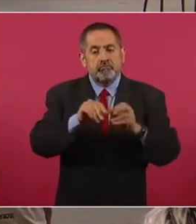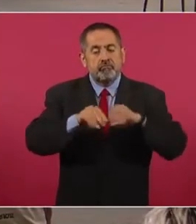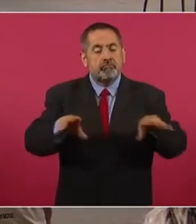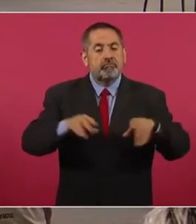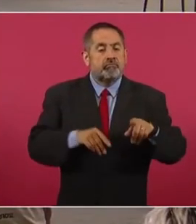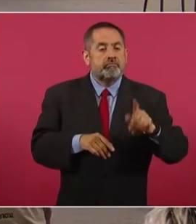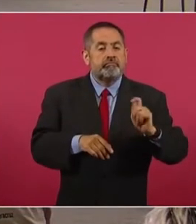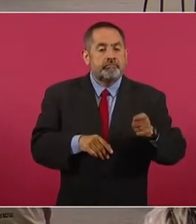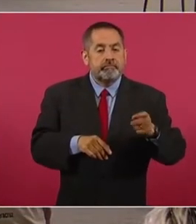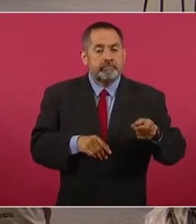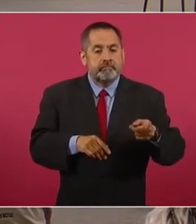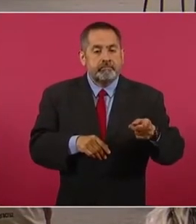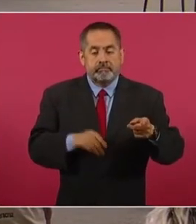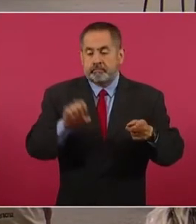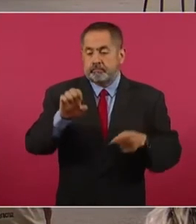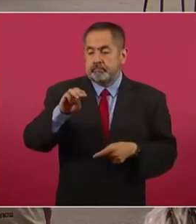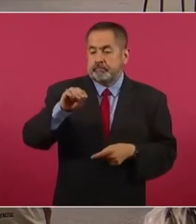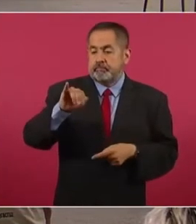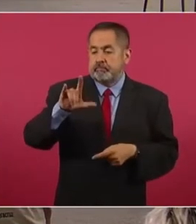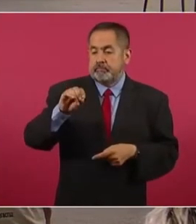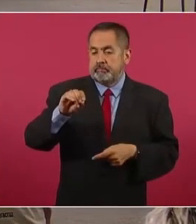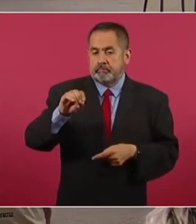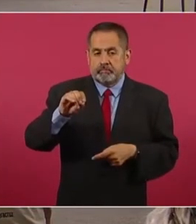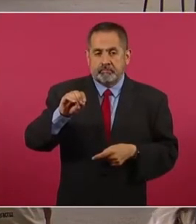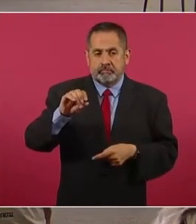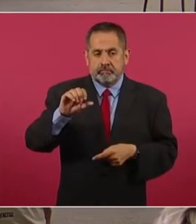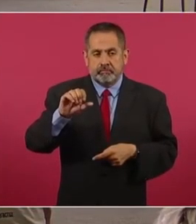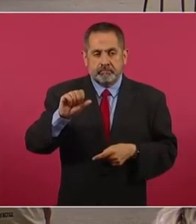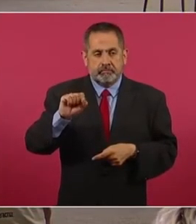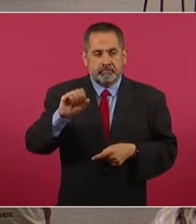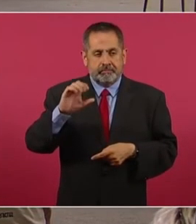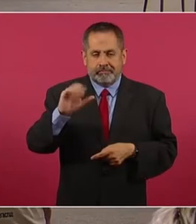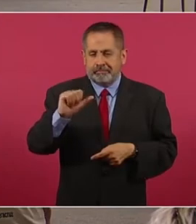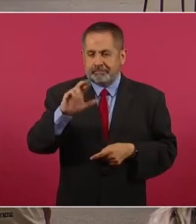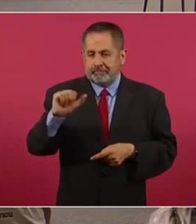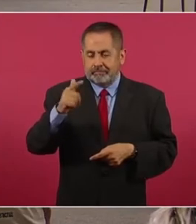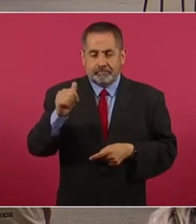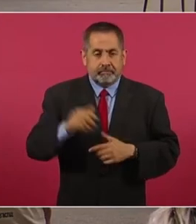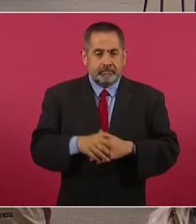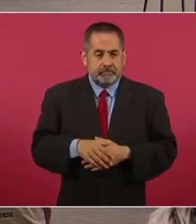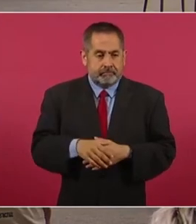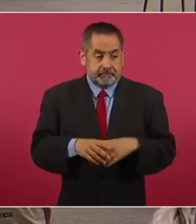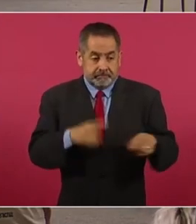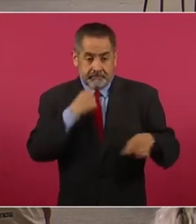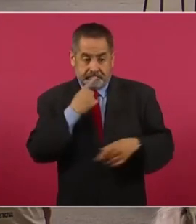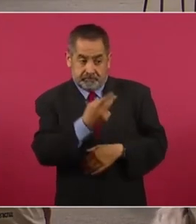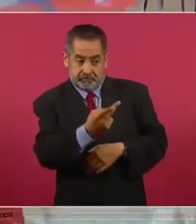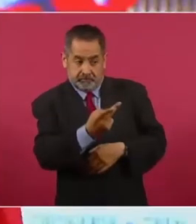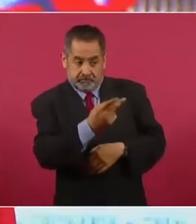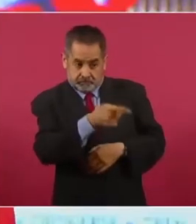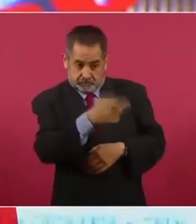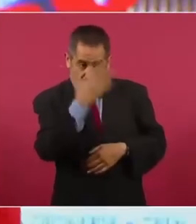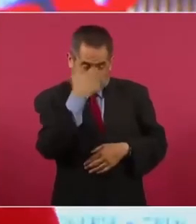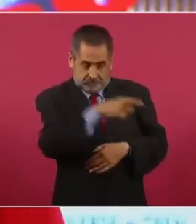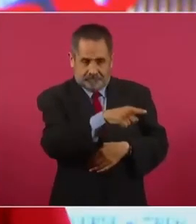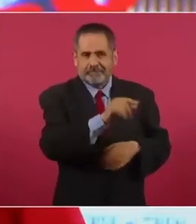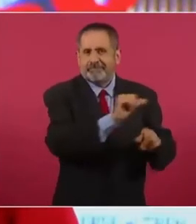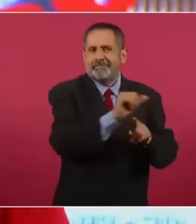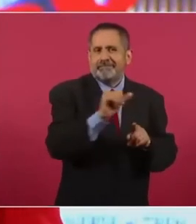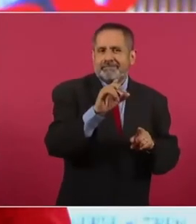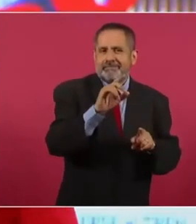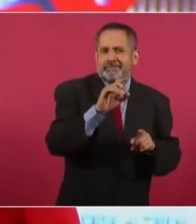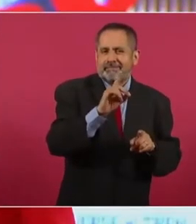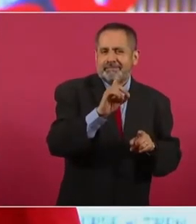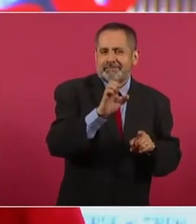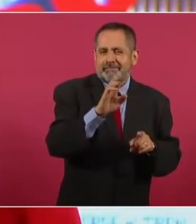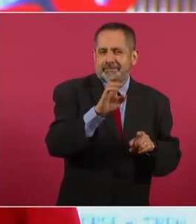Emilio Azcárraga. En pantalla aquí lo vemos. Dice, tú y yo sabemos que la verdadera razón